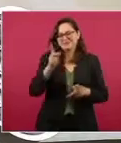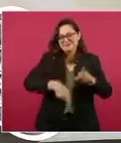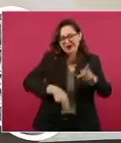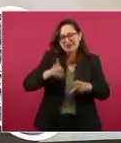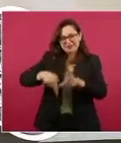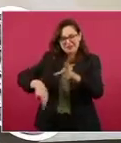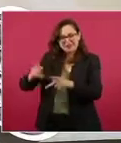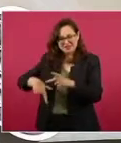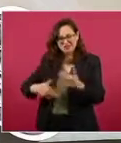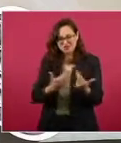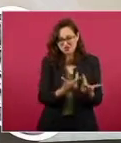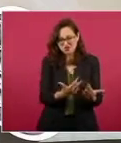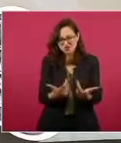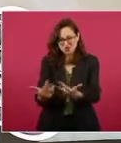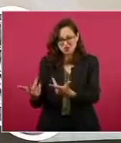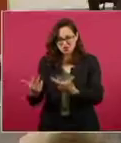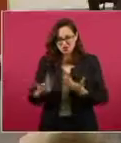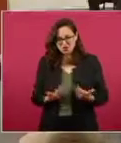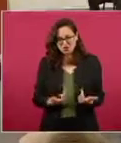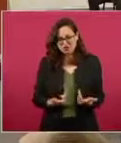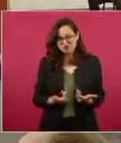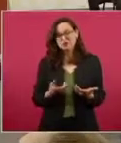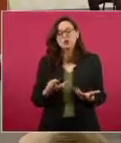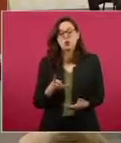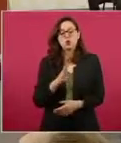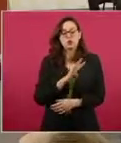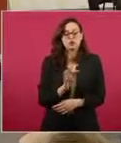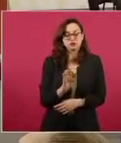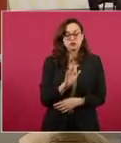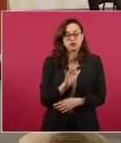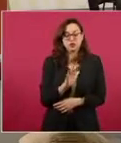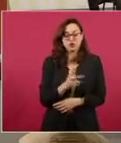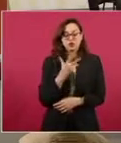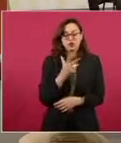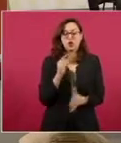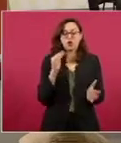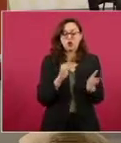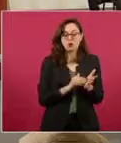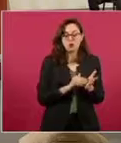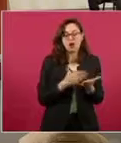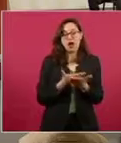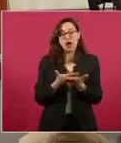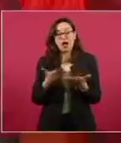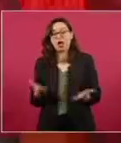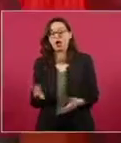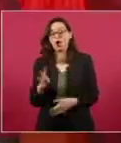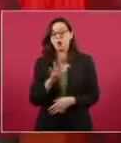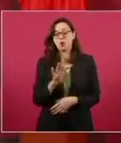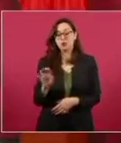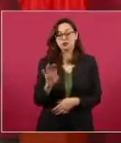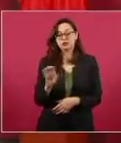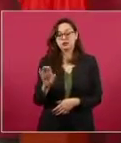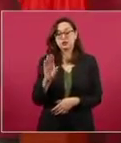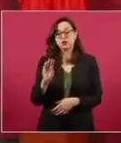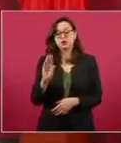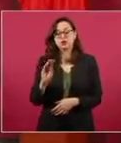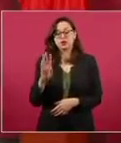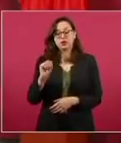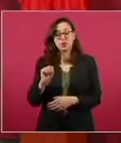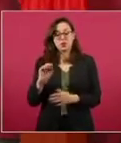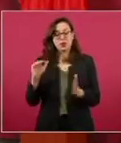que se encuentran fragmentadas, pasamos de 458 mil a 489 mil,